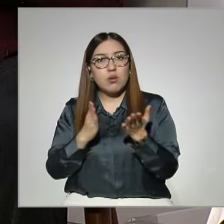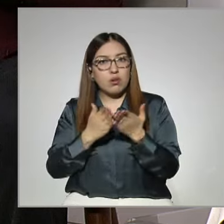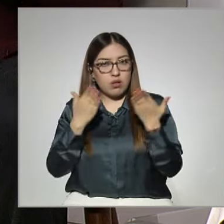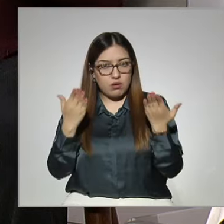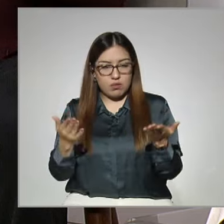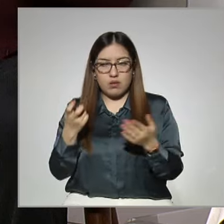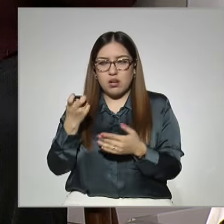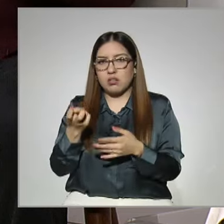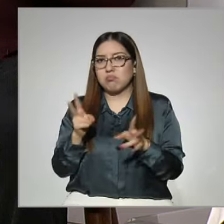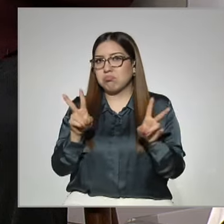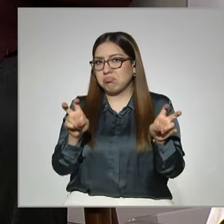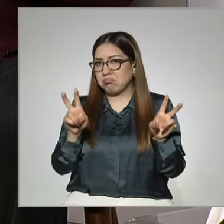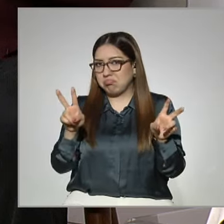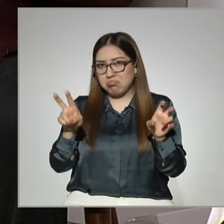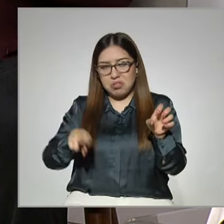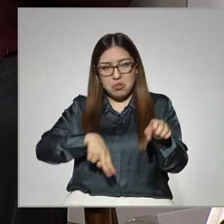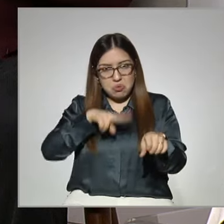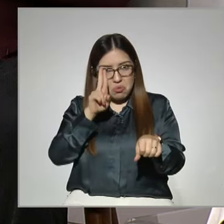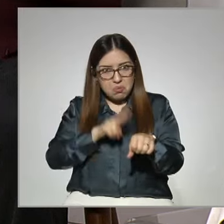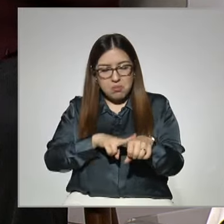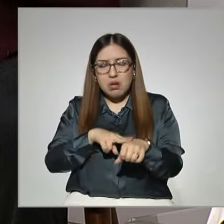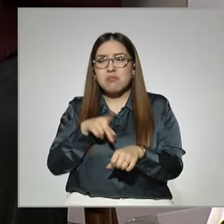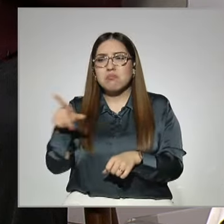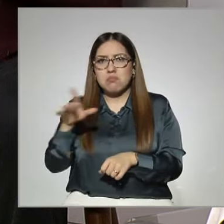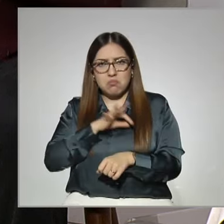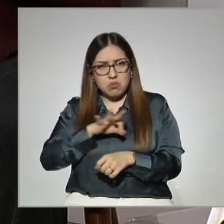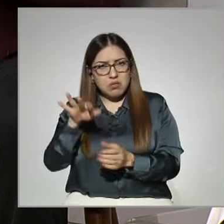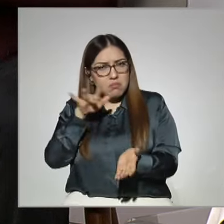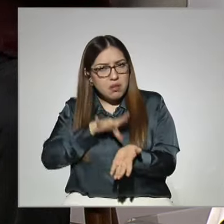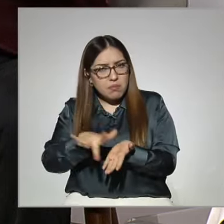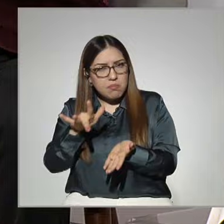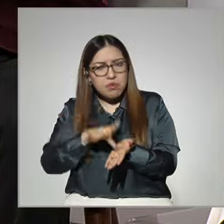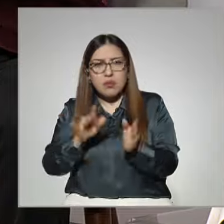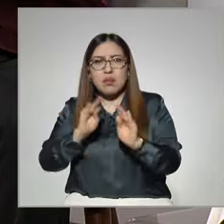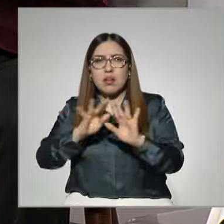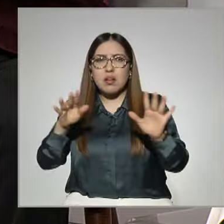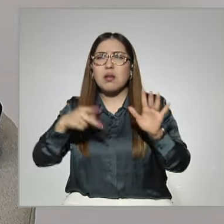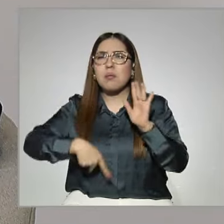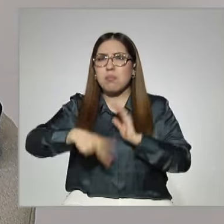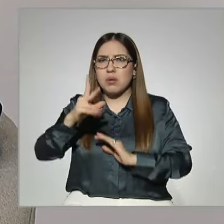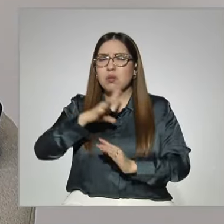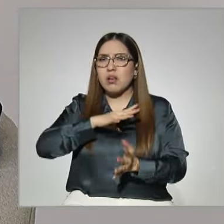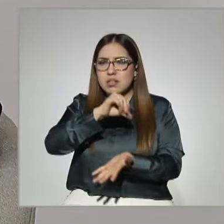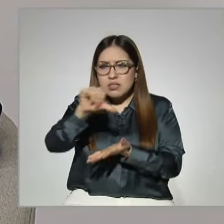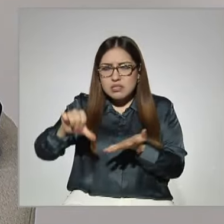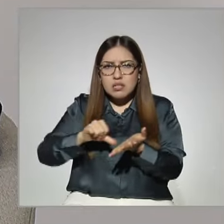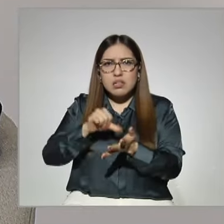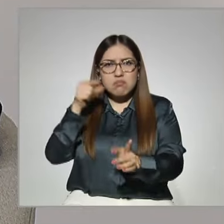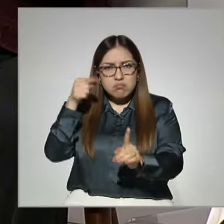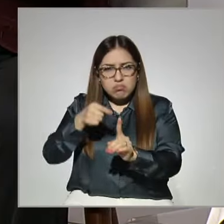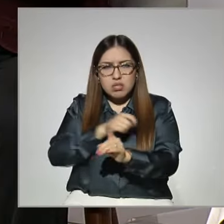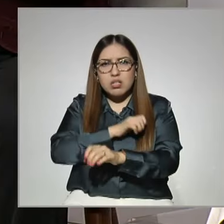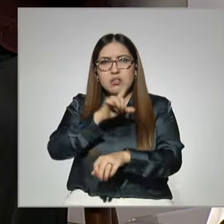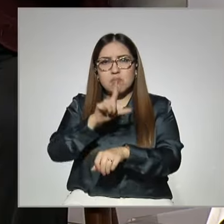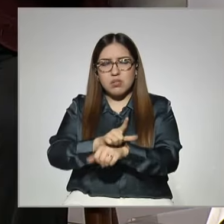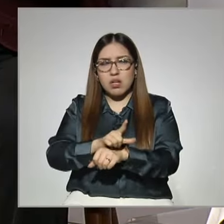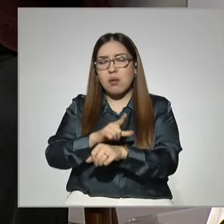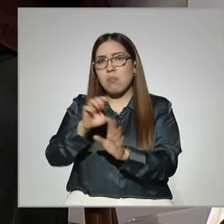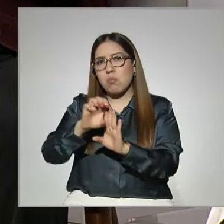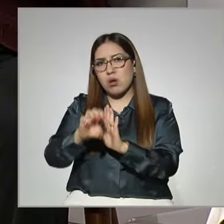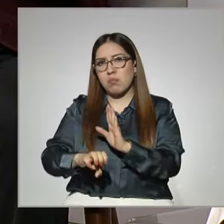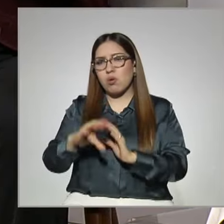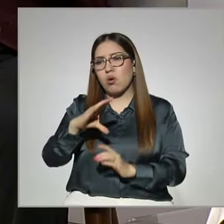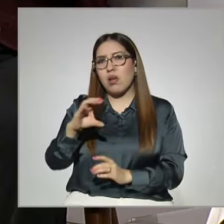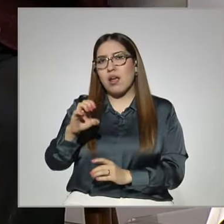modalidades normales siempre tenemos la posibilidad de apoyar, pero hay centros especializados, hay centros especiales, los CAETs, para